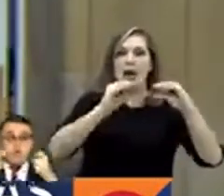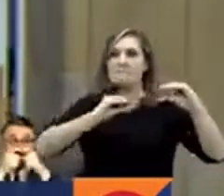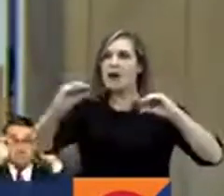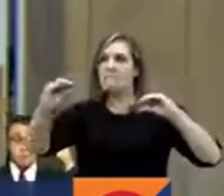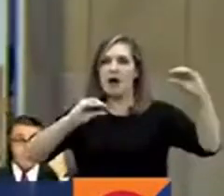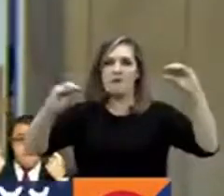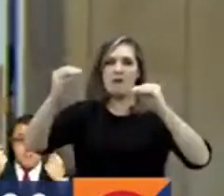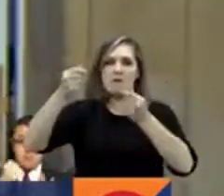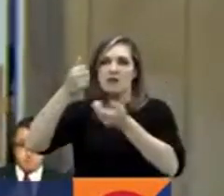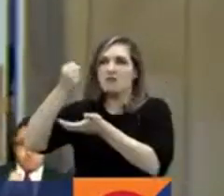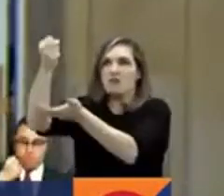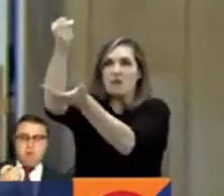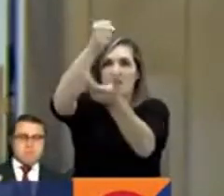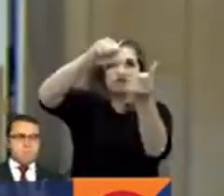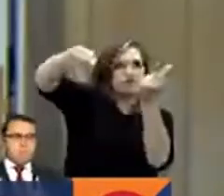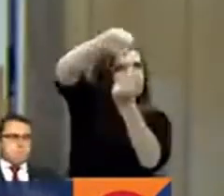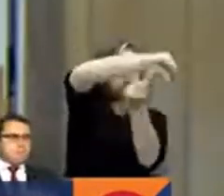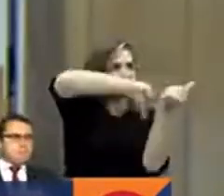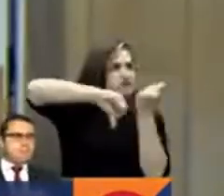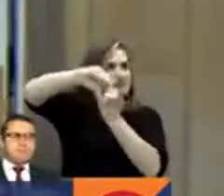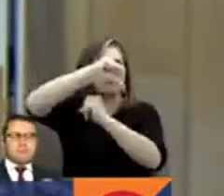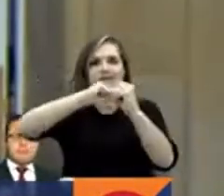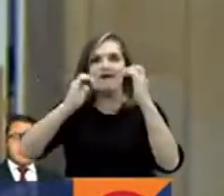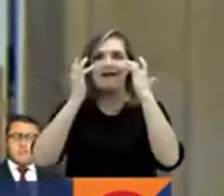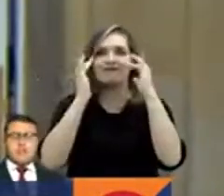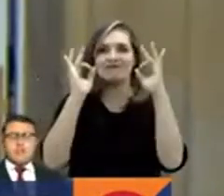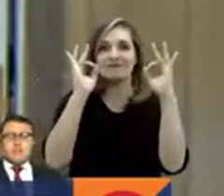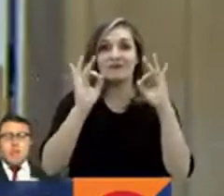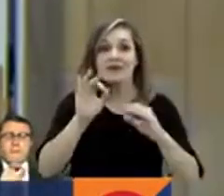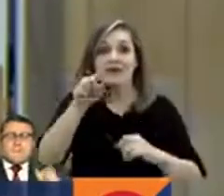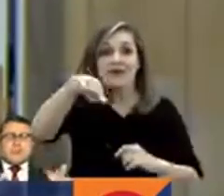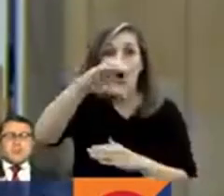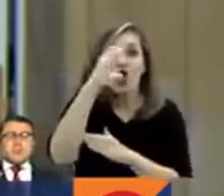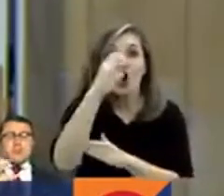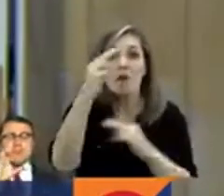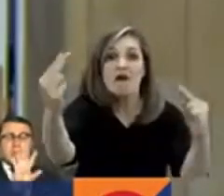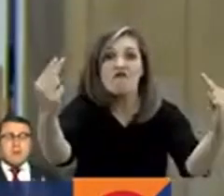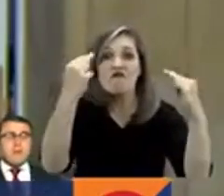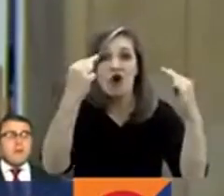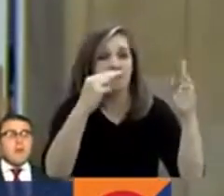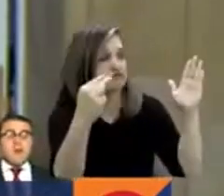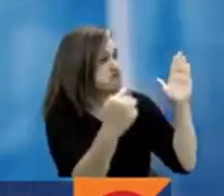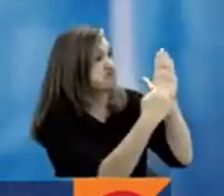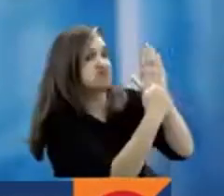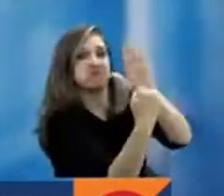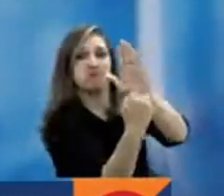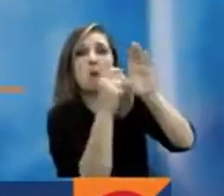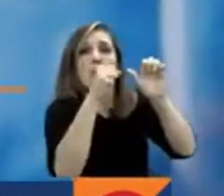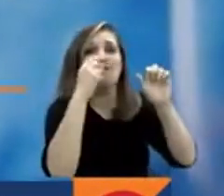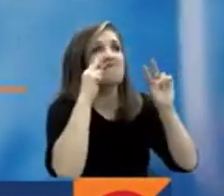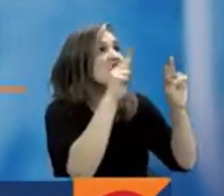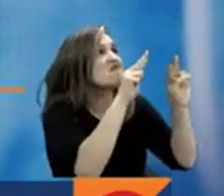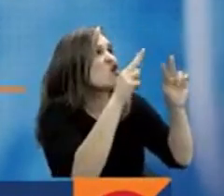recursos de la salud, donde todos los colombianos podamos ver las transacciones.